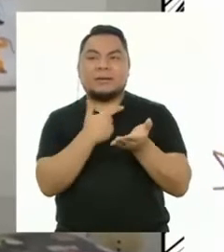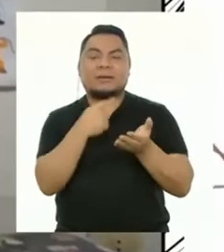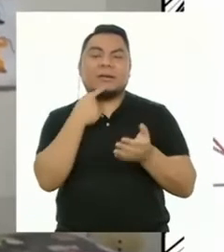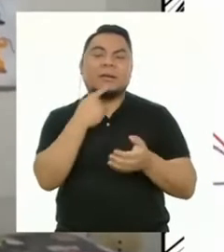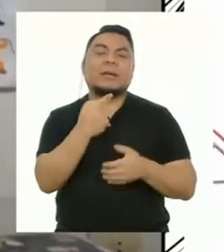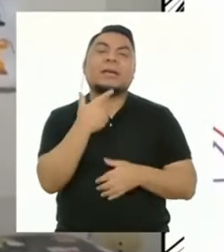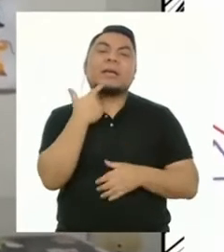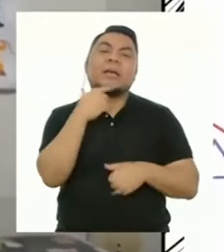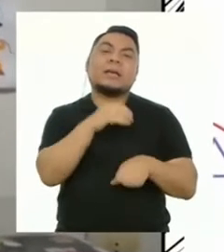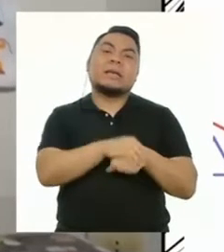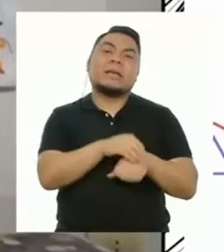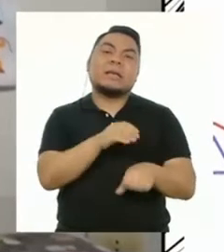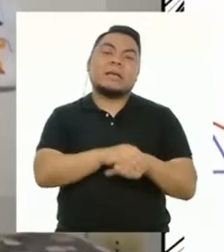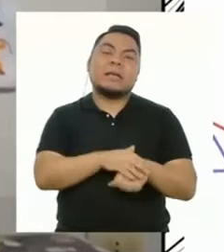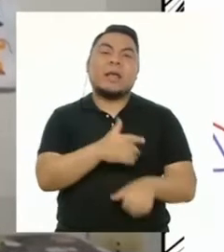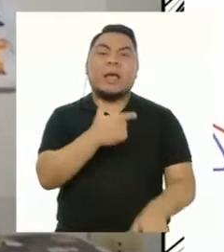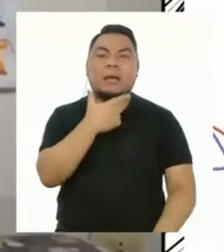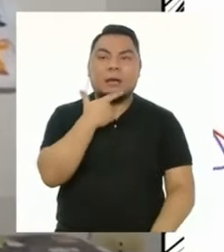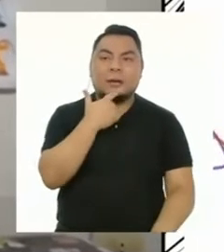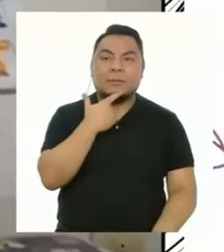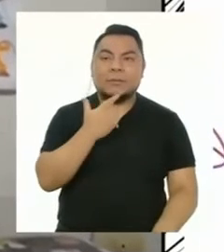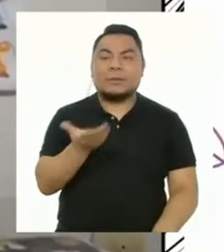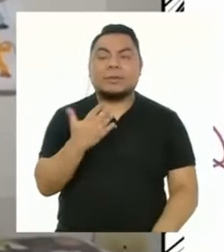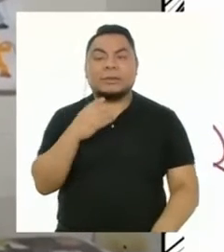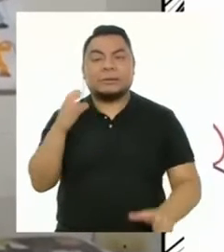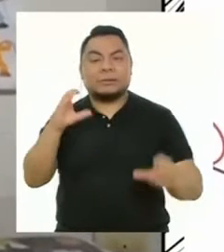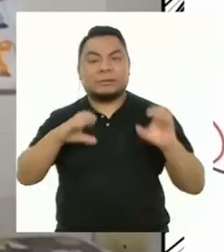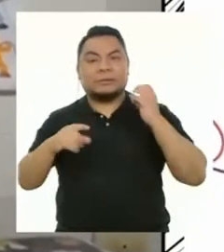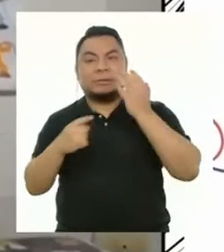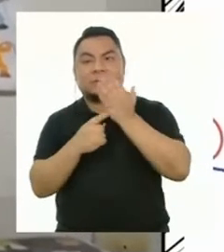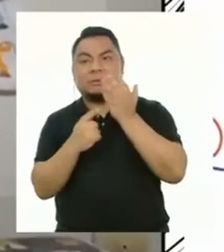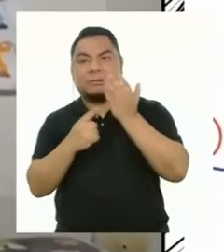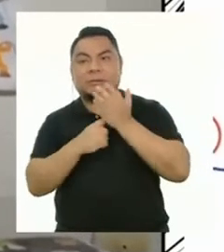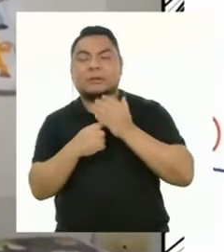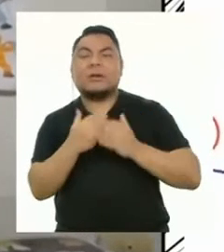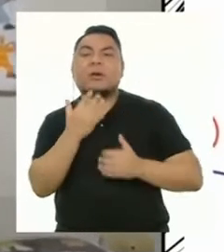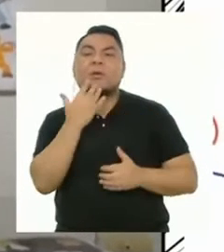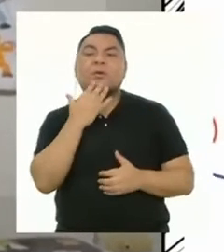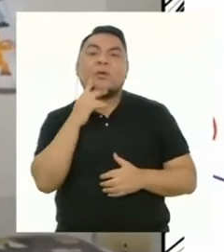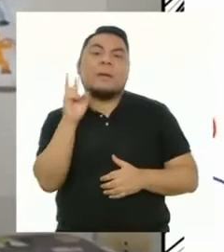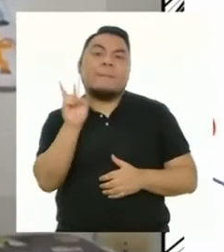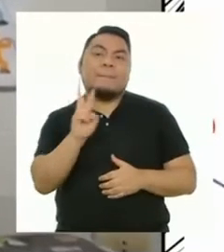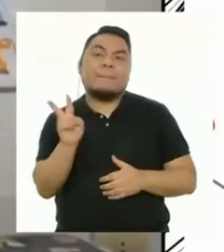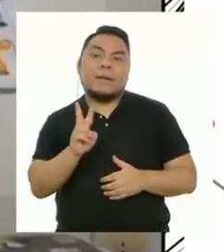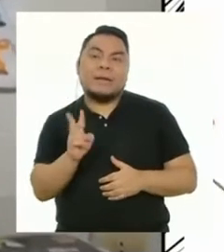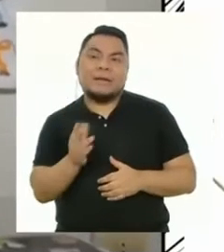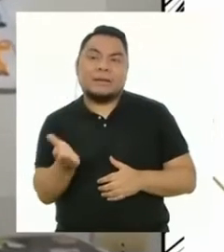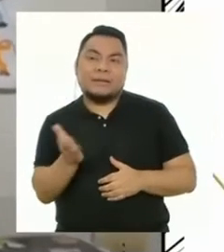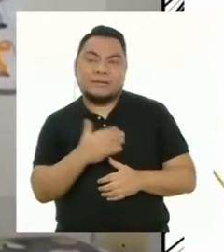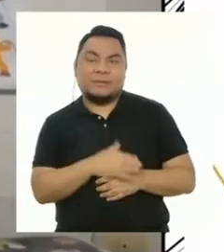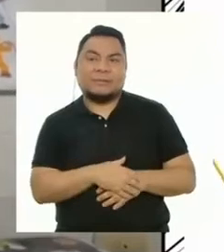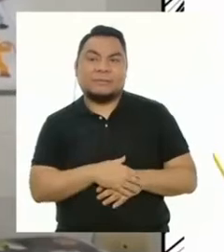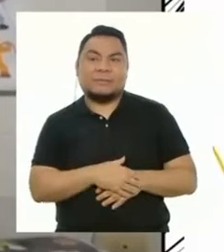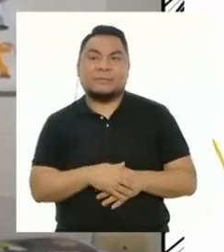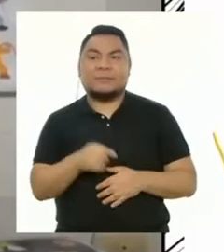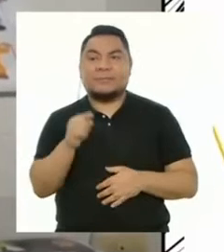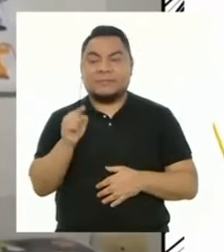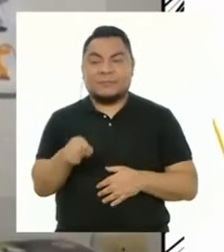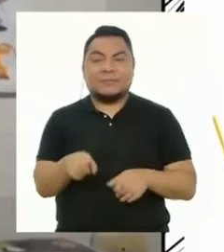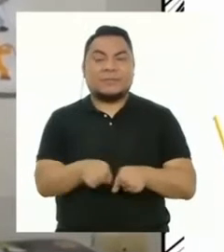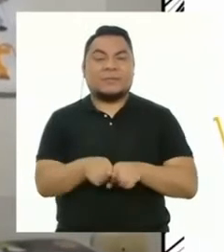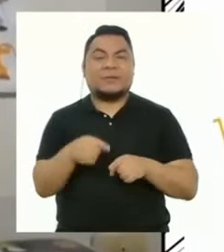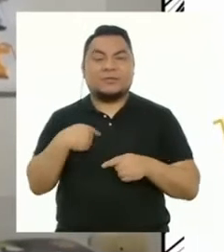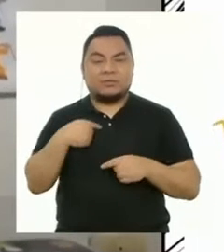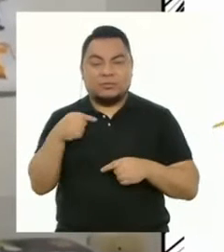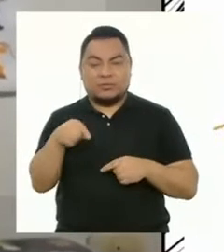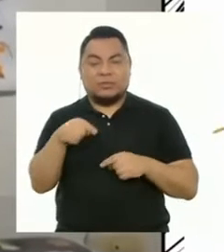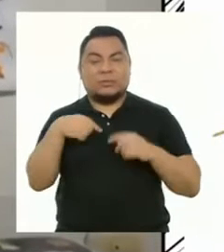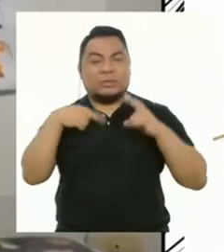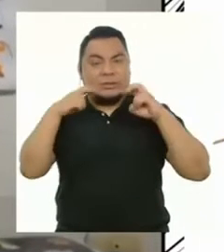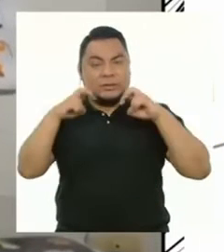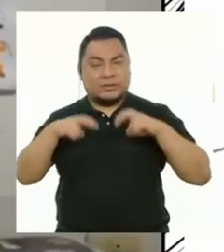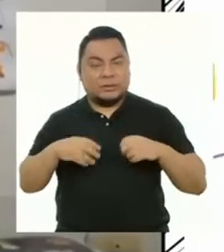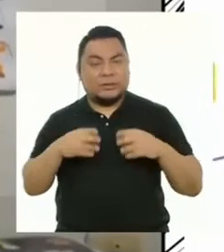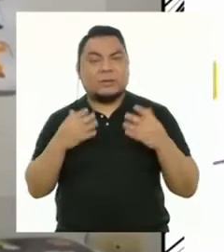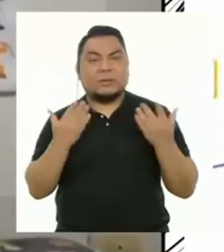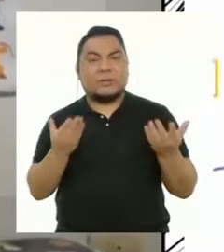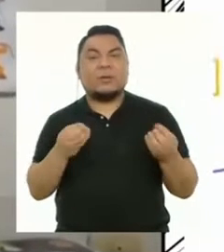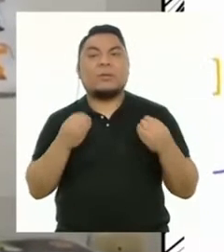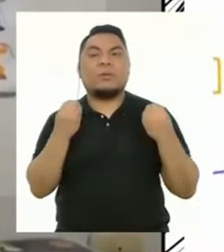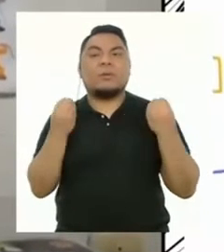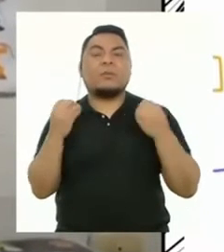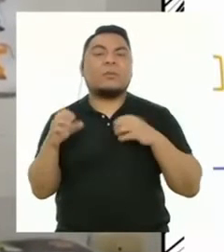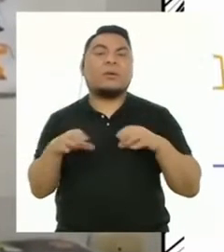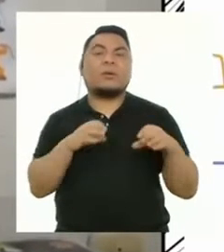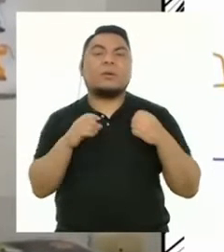inglés de color amarillo y ciencia y tecnología de color verde. En esta área hice una investigación sobre